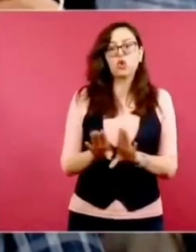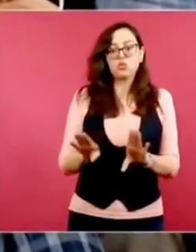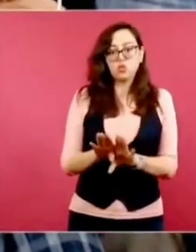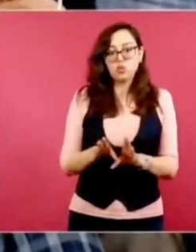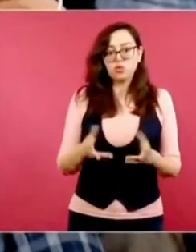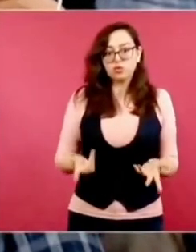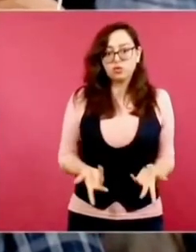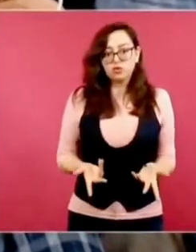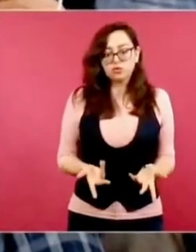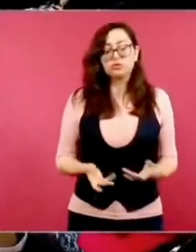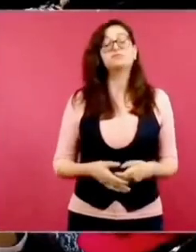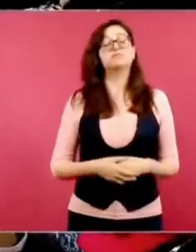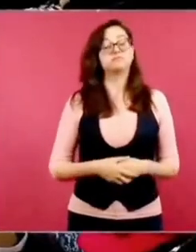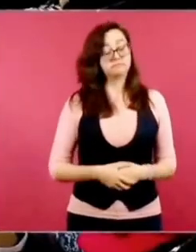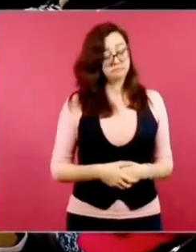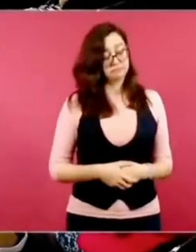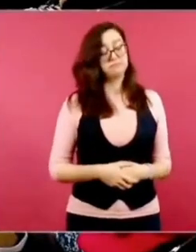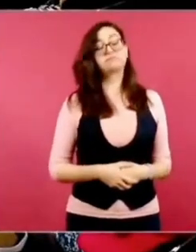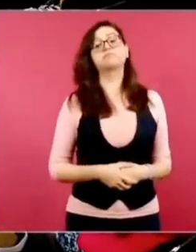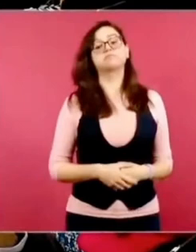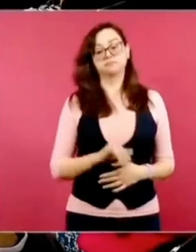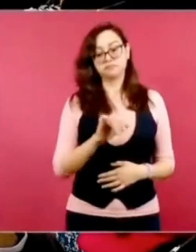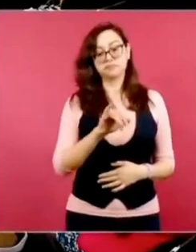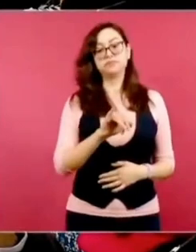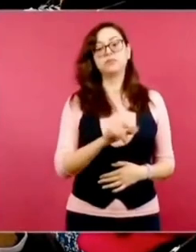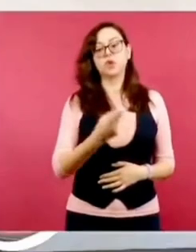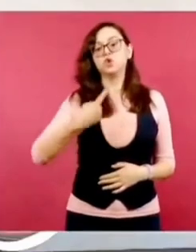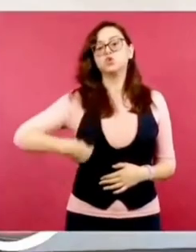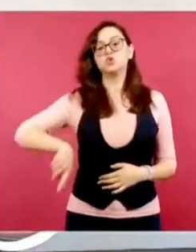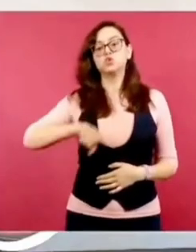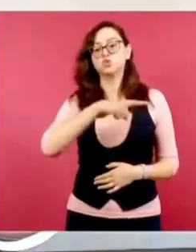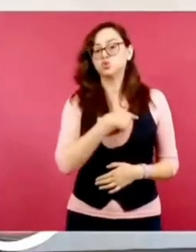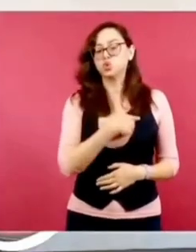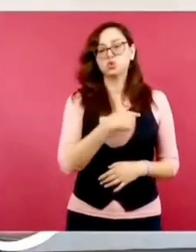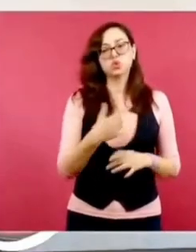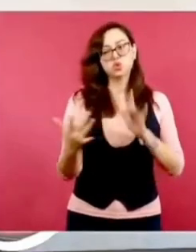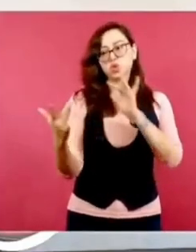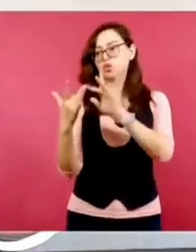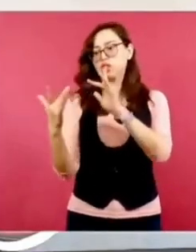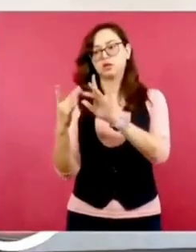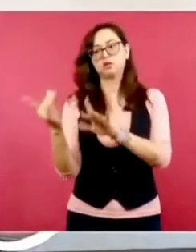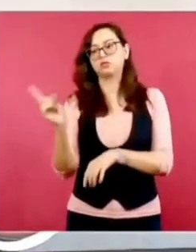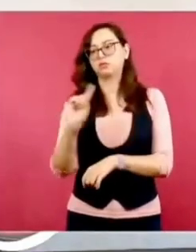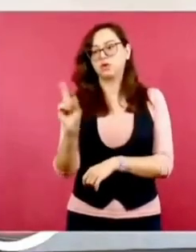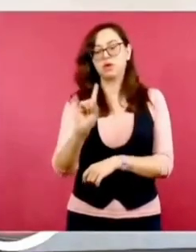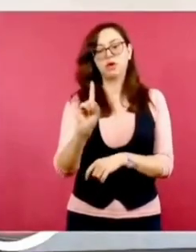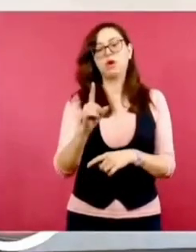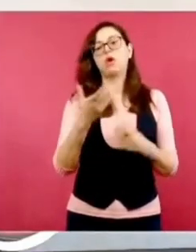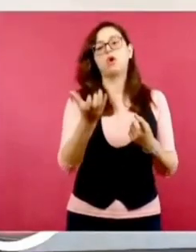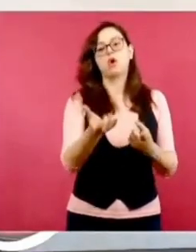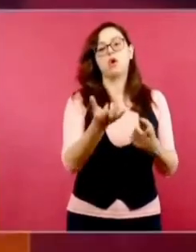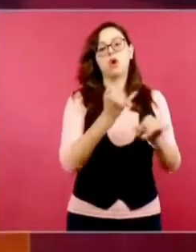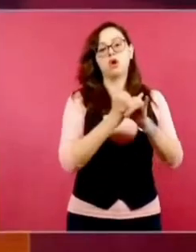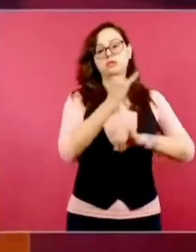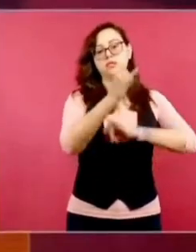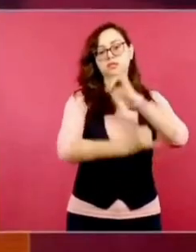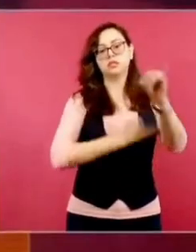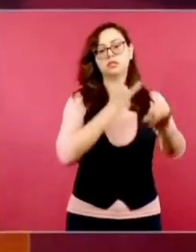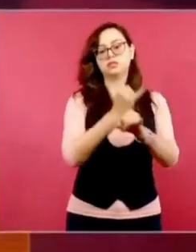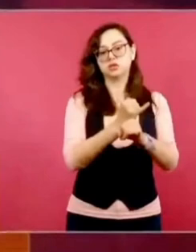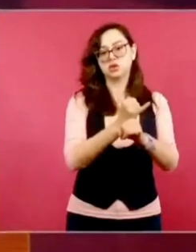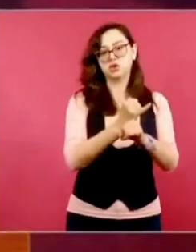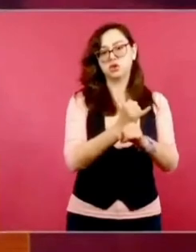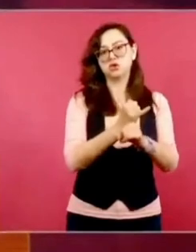relaciones, entonces... Absolutamente. Lo estamos haciendo ante las instancias de la Convención de Caracas, que son instancias interamericanas, porque la